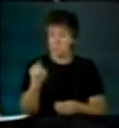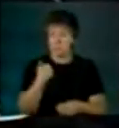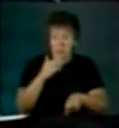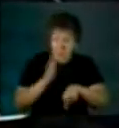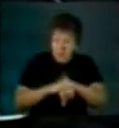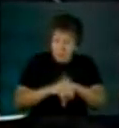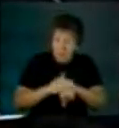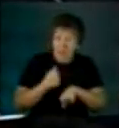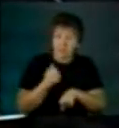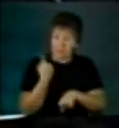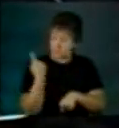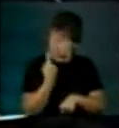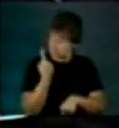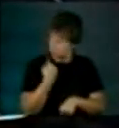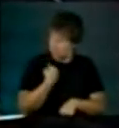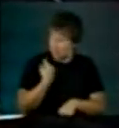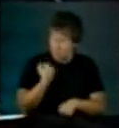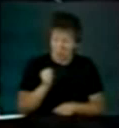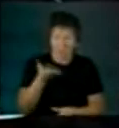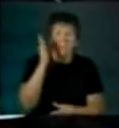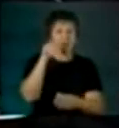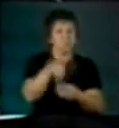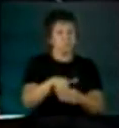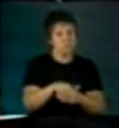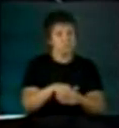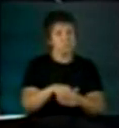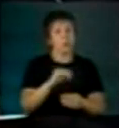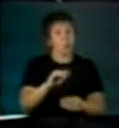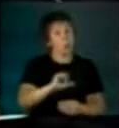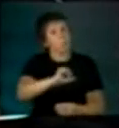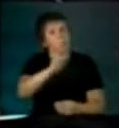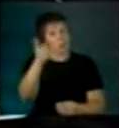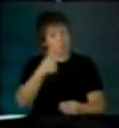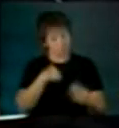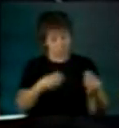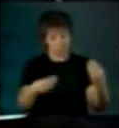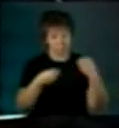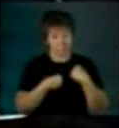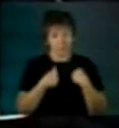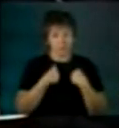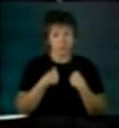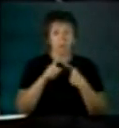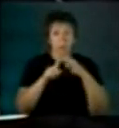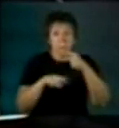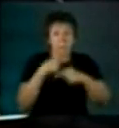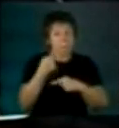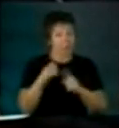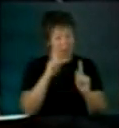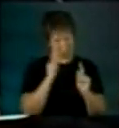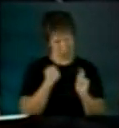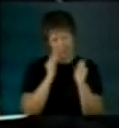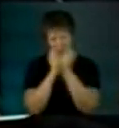protagonistas principales mañana pueden convertirse en actores secundarios.